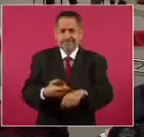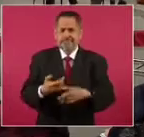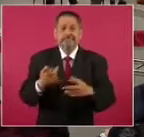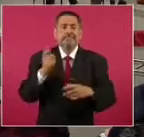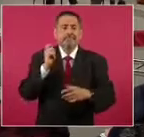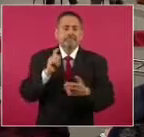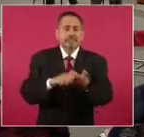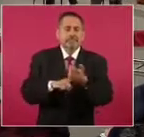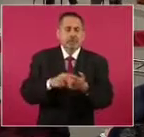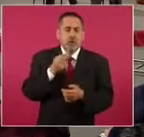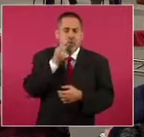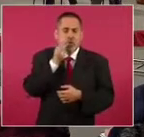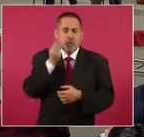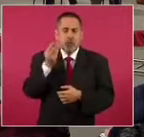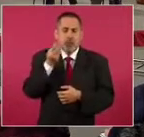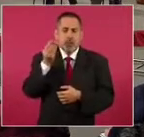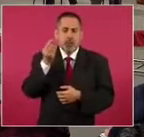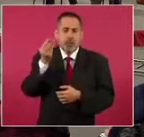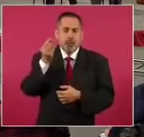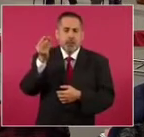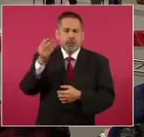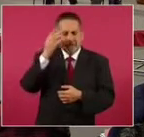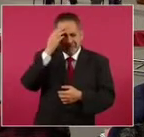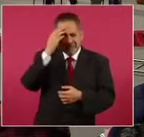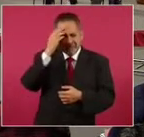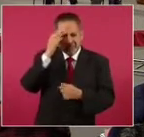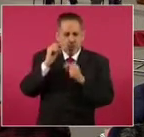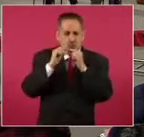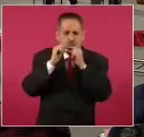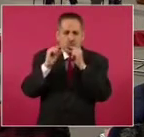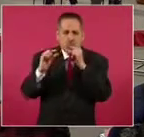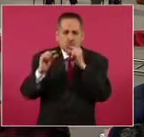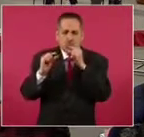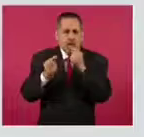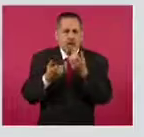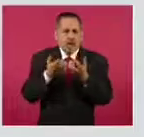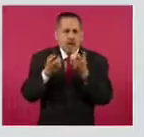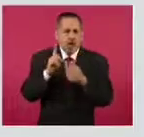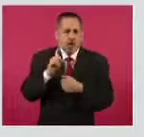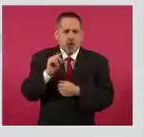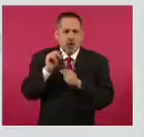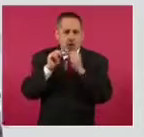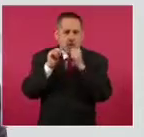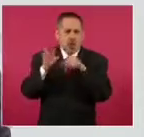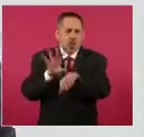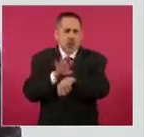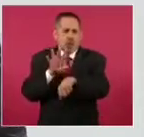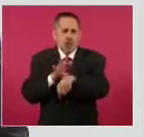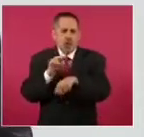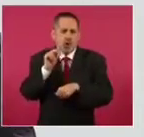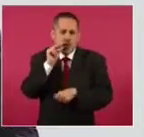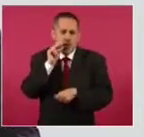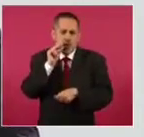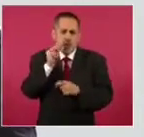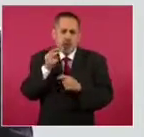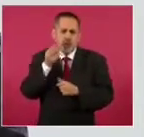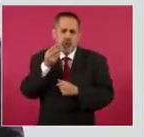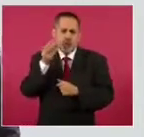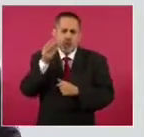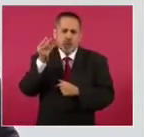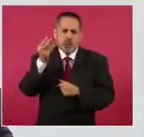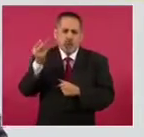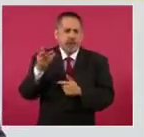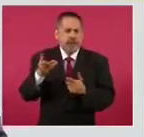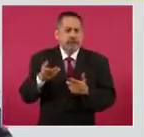del vapeador o del vapeo, como algunos jóvenes lo llaman. El único objetivo de la industria